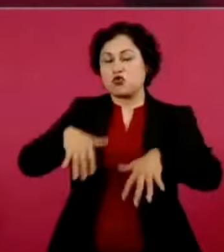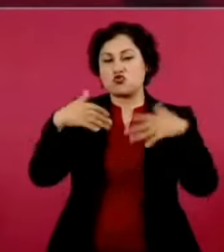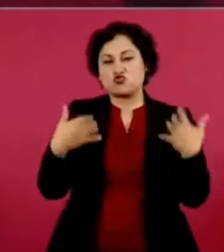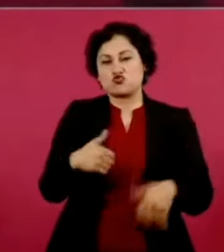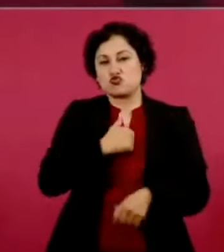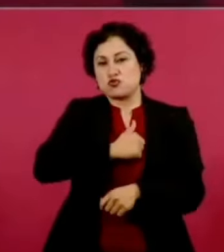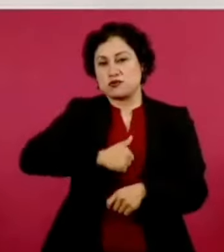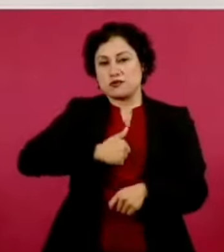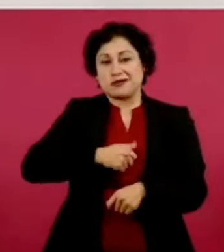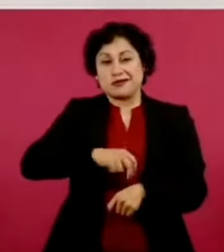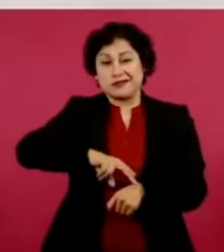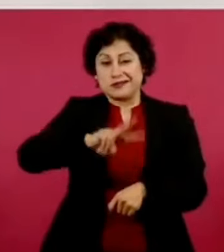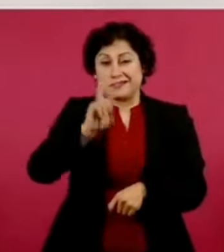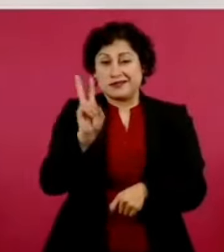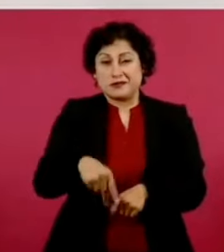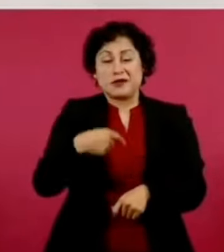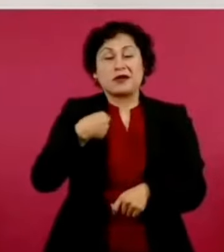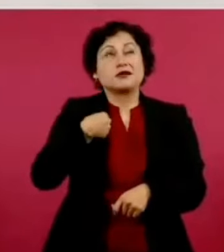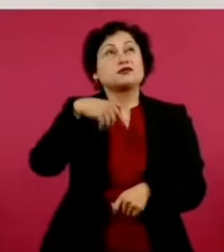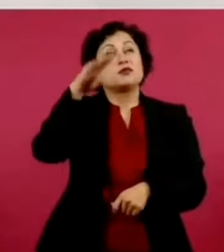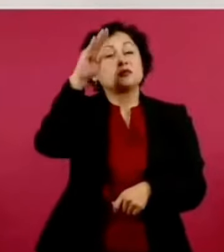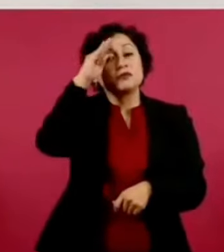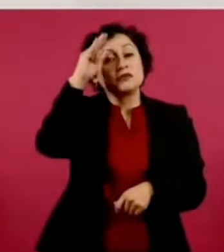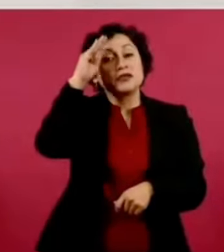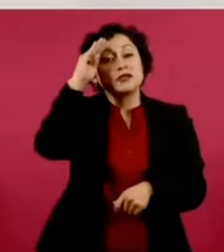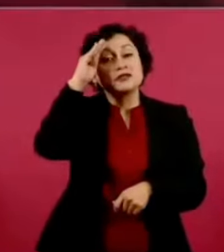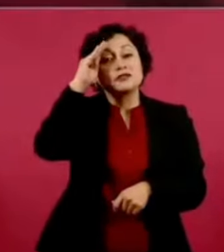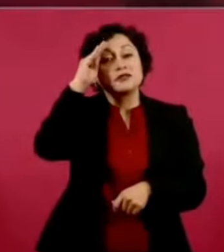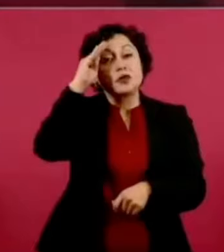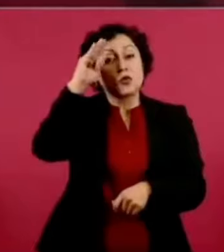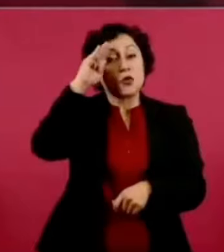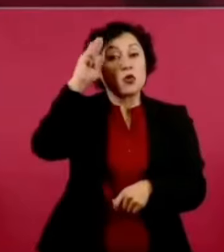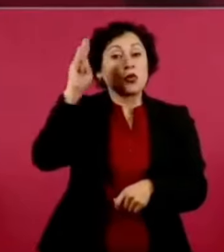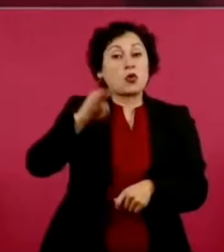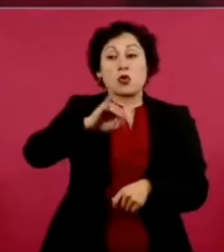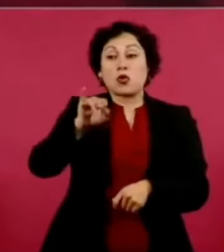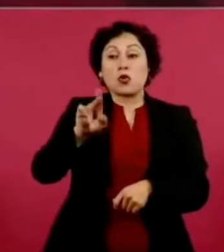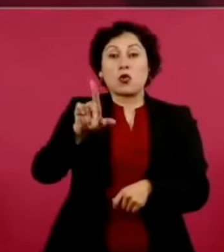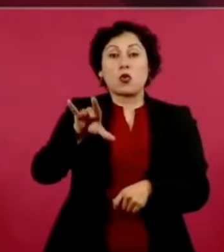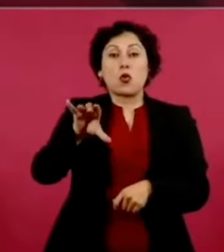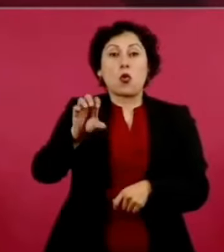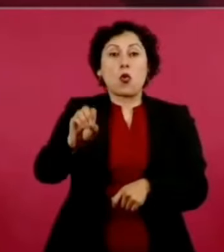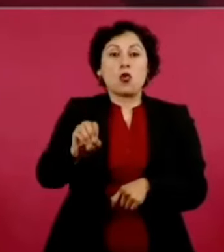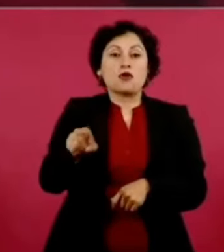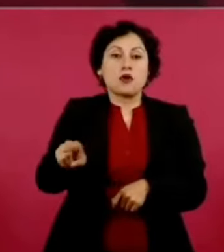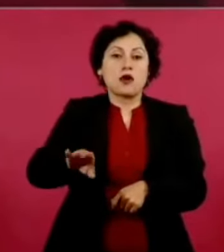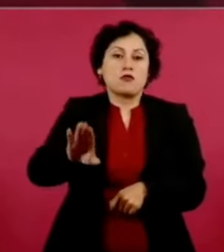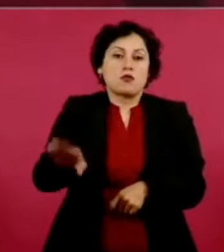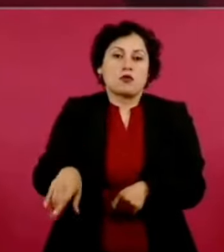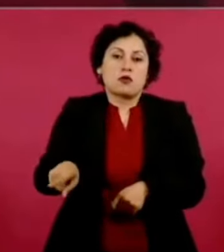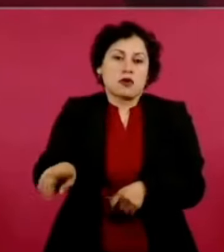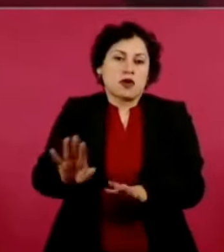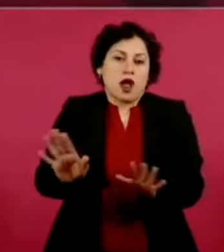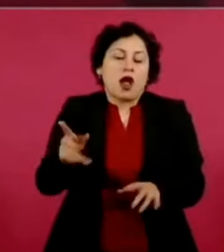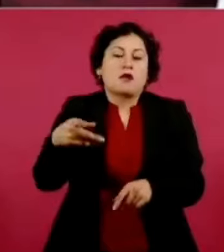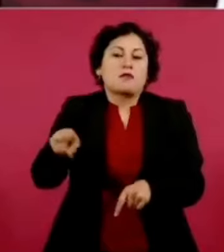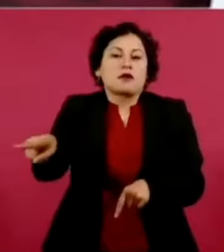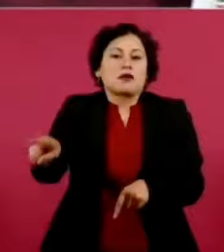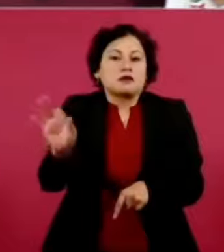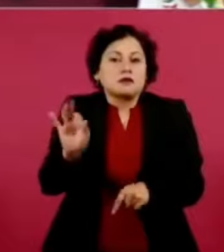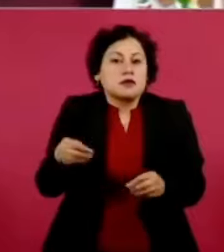don Julio estaría desconcertado y